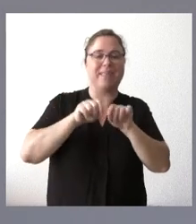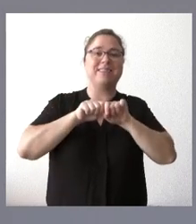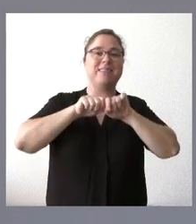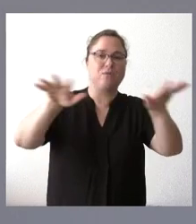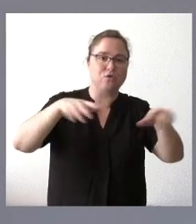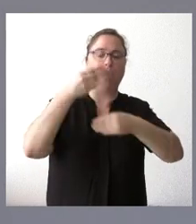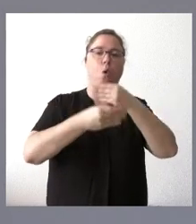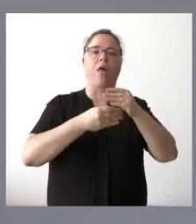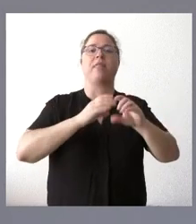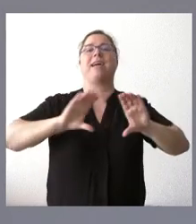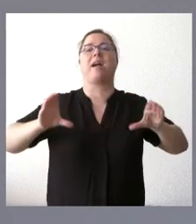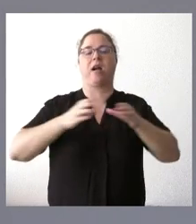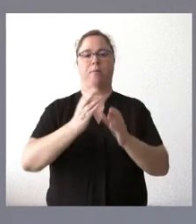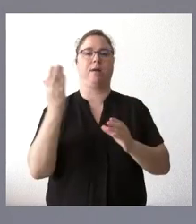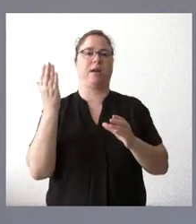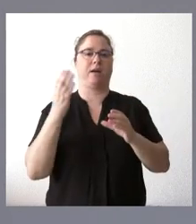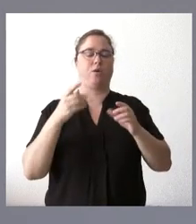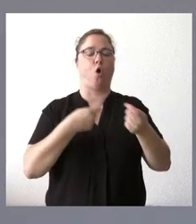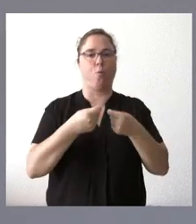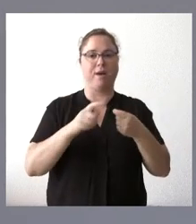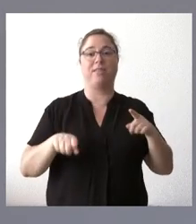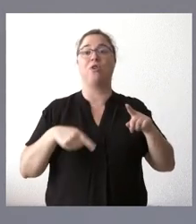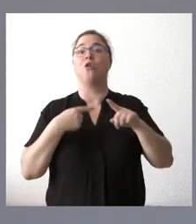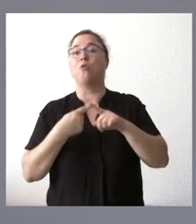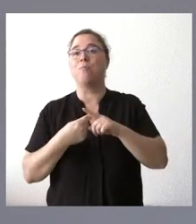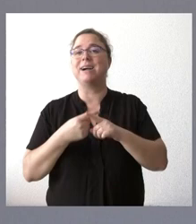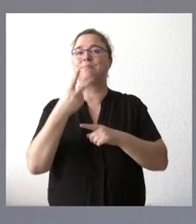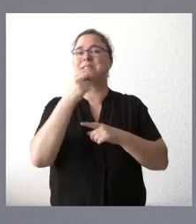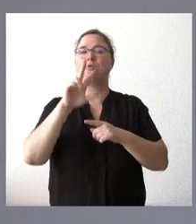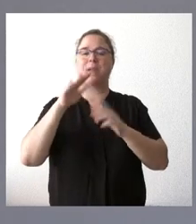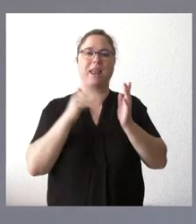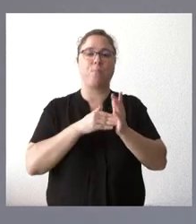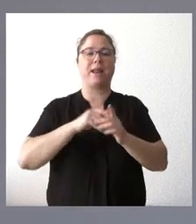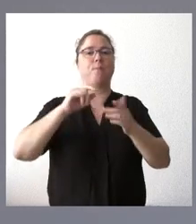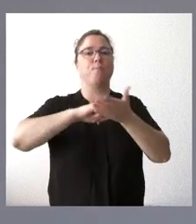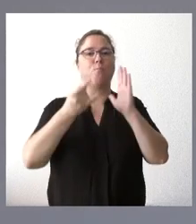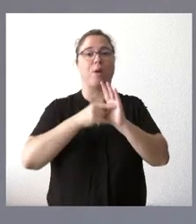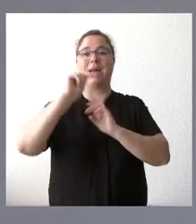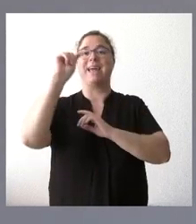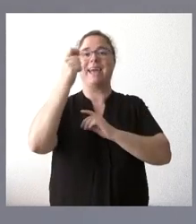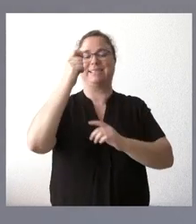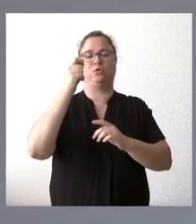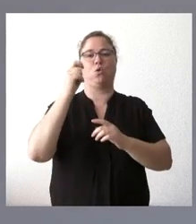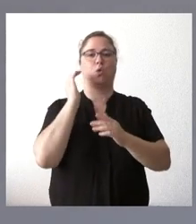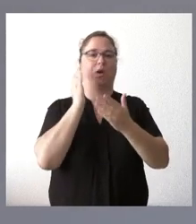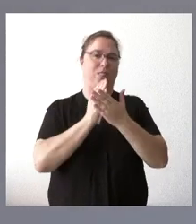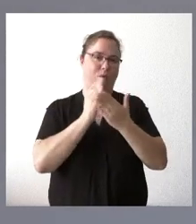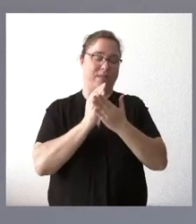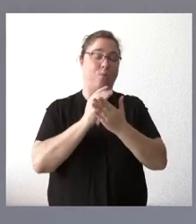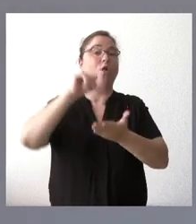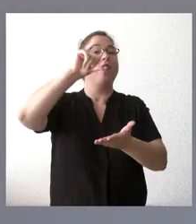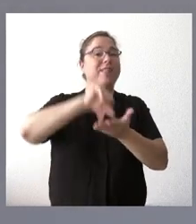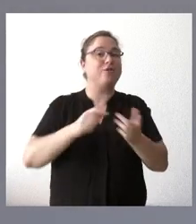comercio, industria y servicios, y 25.000 euros para el programa de mejora del éxito educativo en centros concertados de Castilla y León, en los centros